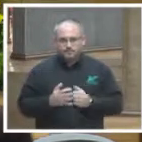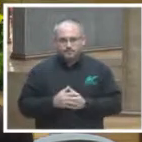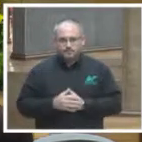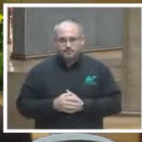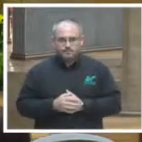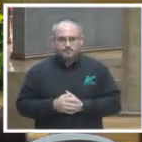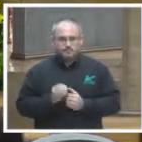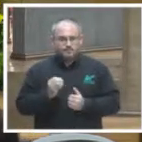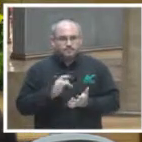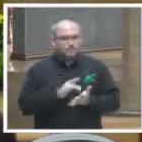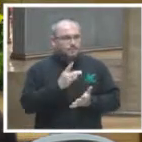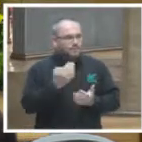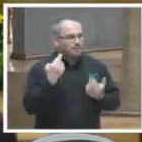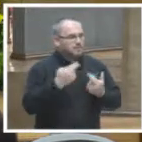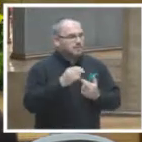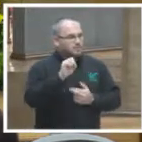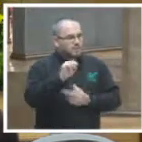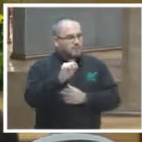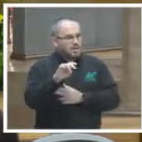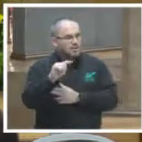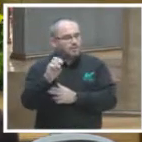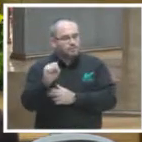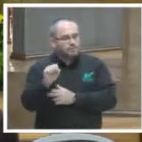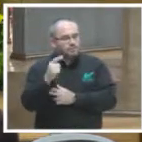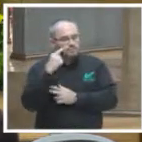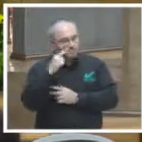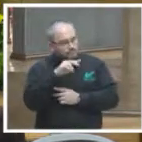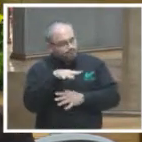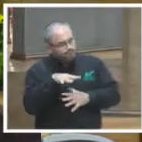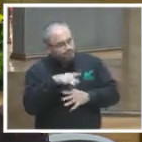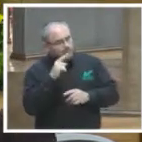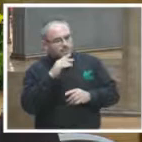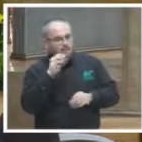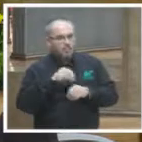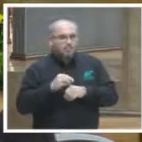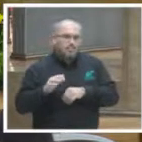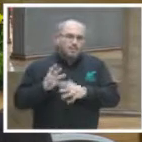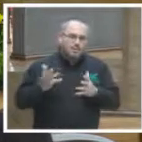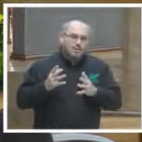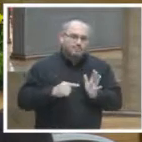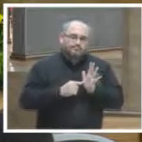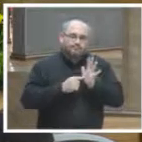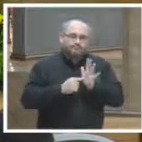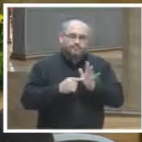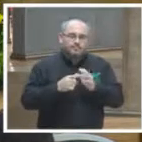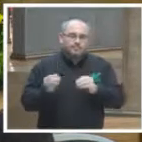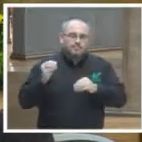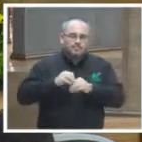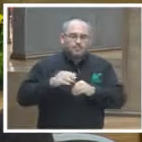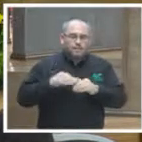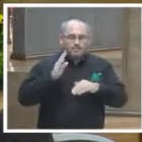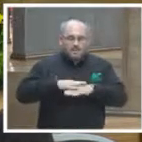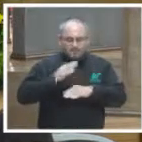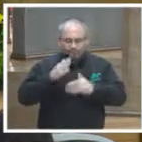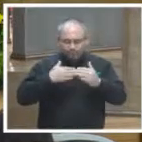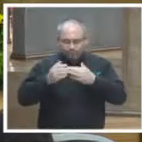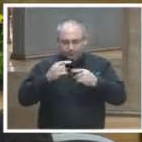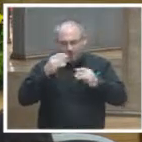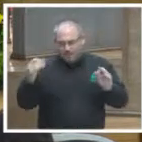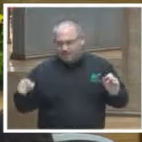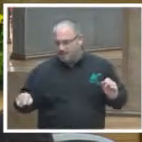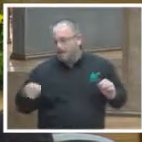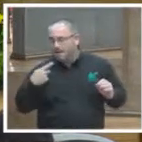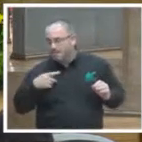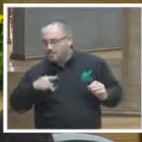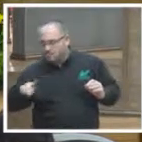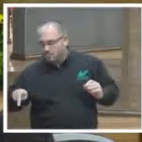muchas gracias maestro santo se destaca la tarea de la impartición de justicia y que debe darse una implementación en los sistemas para construir un acercamiento de la